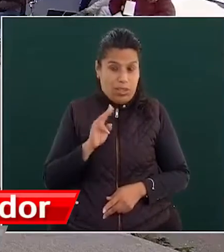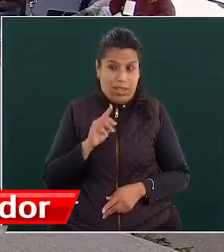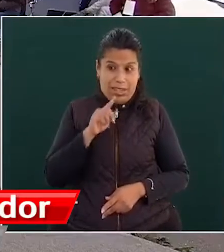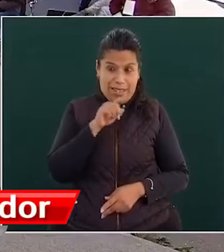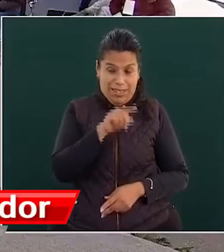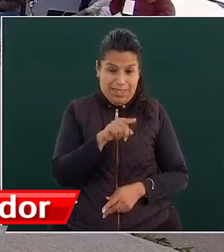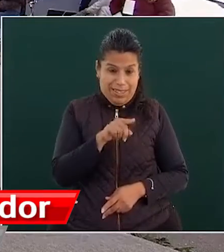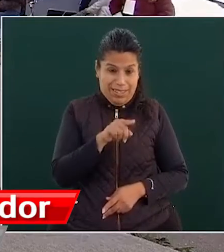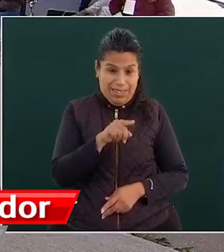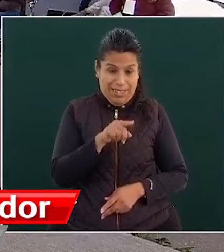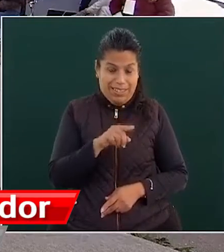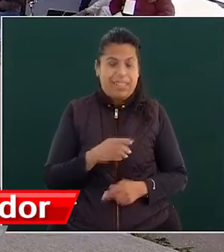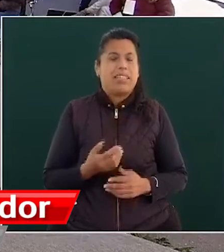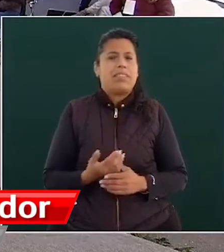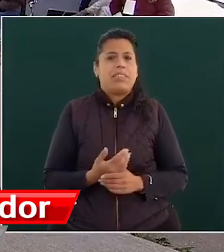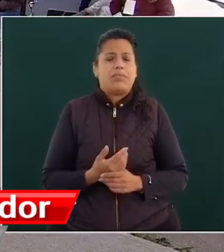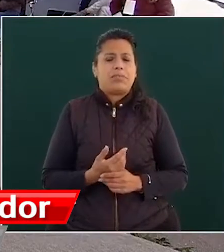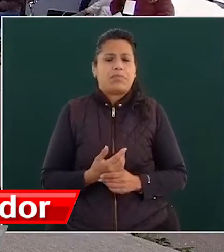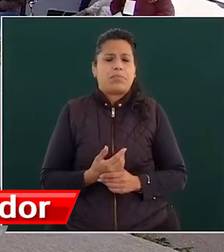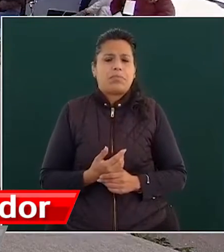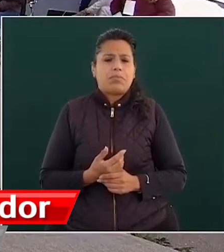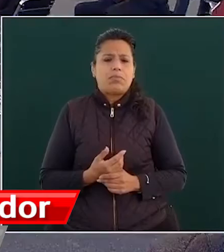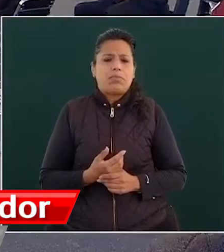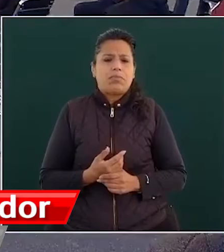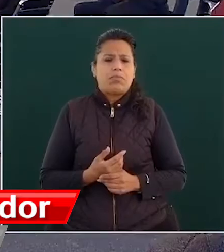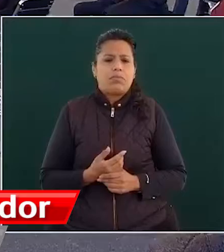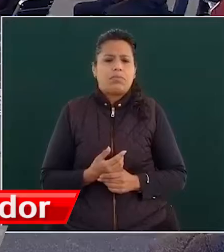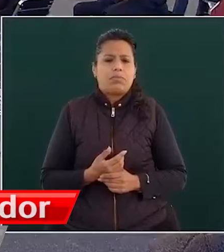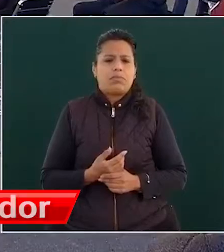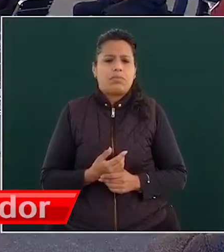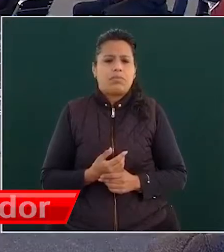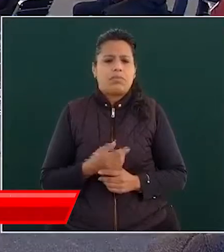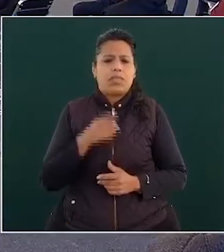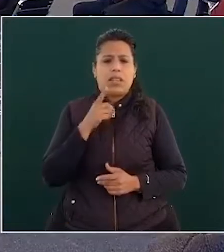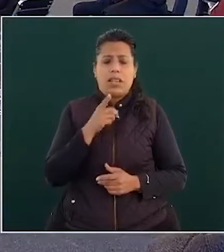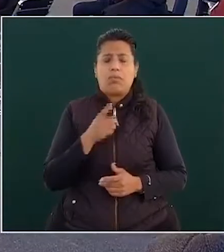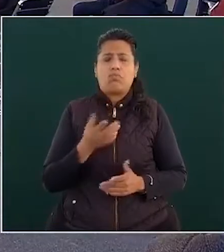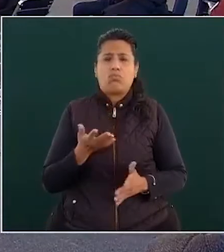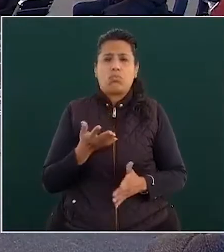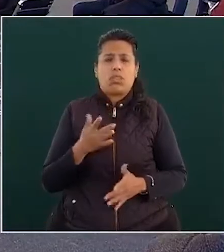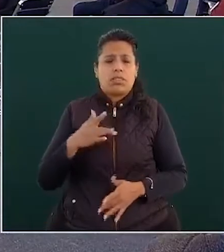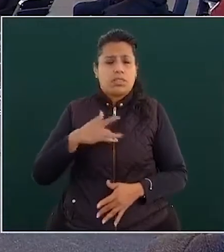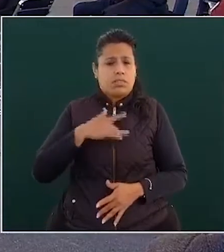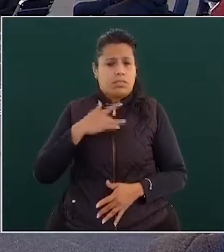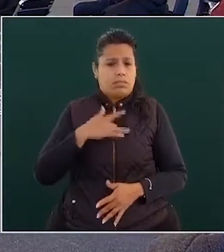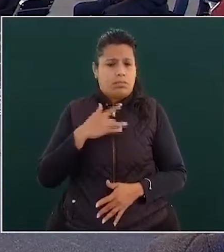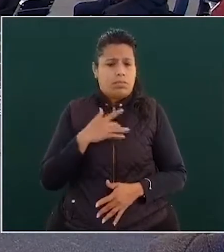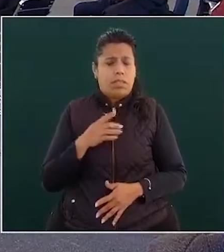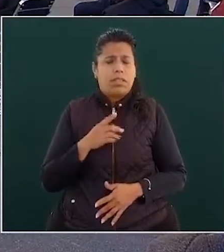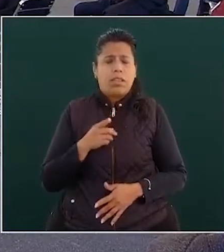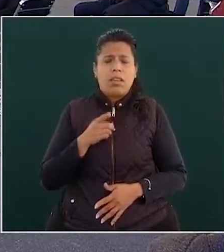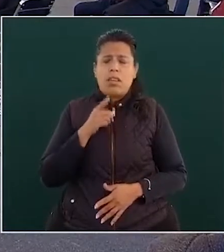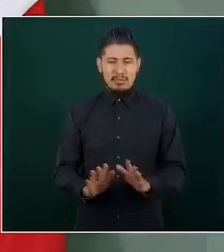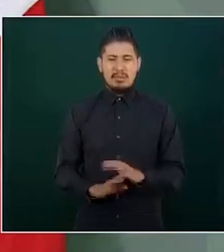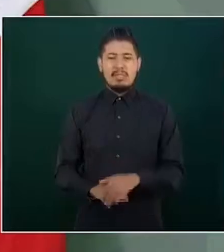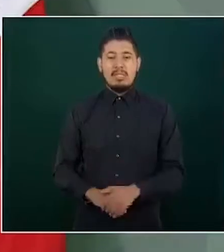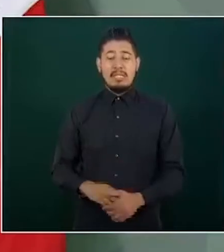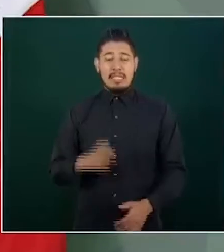limitación a que trabajemos juntos.